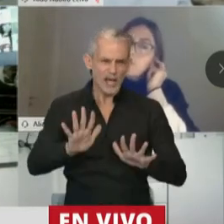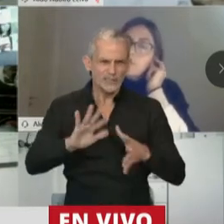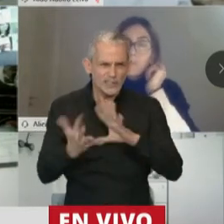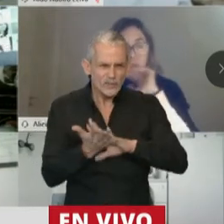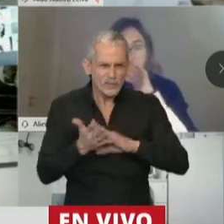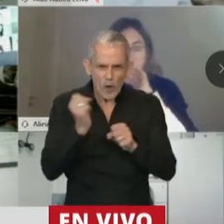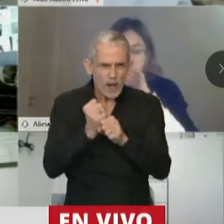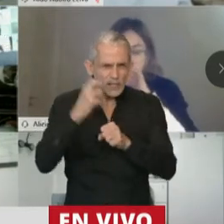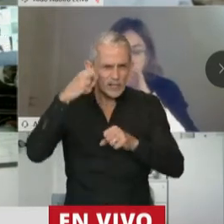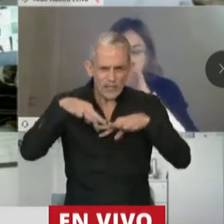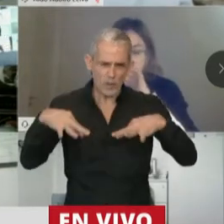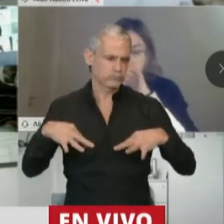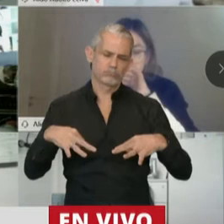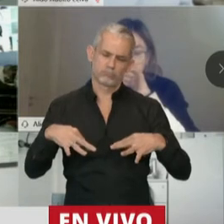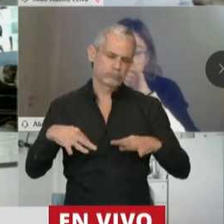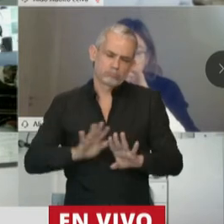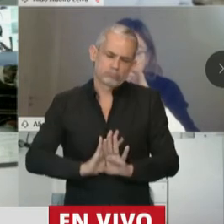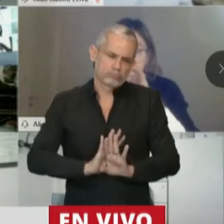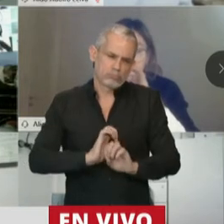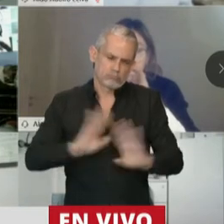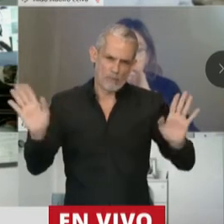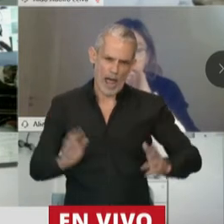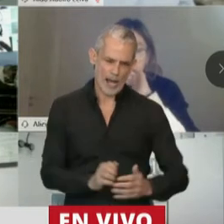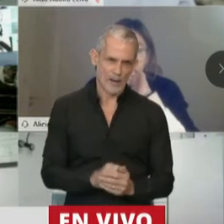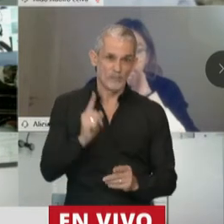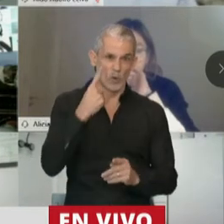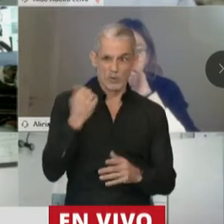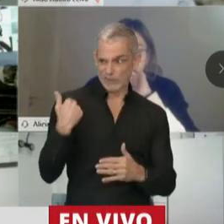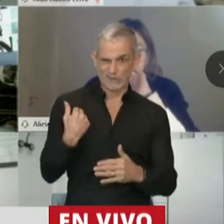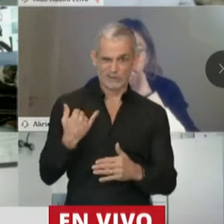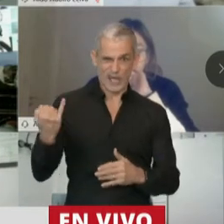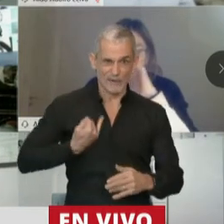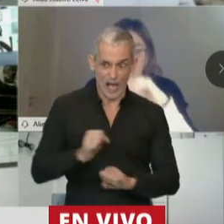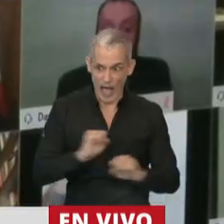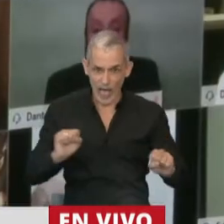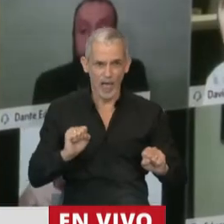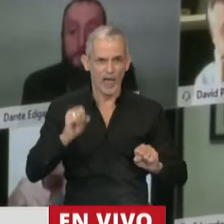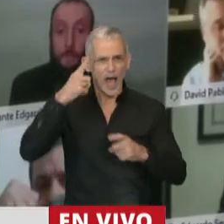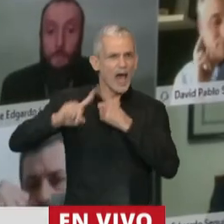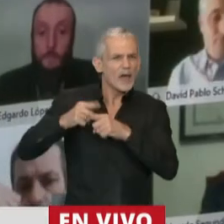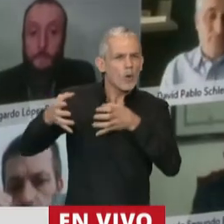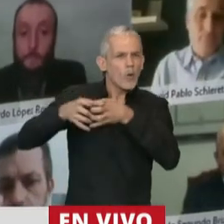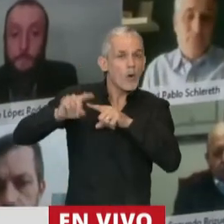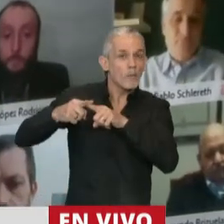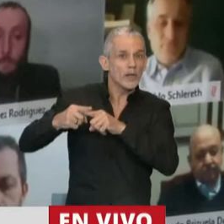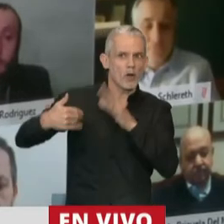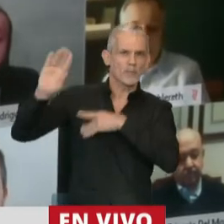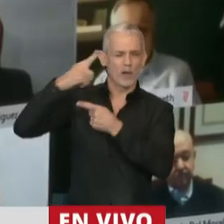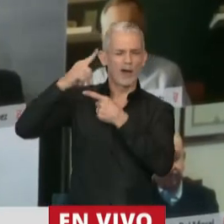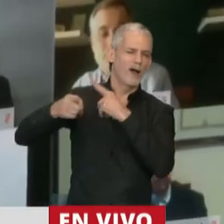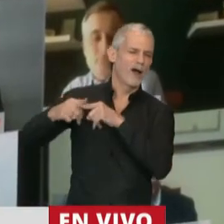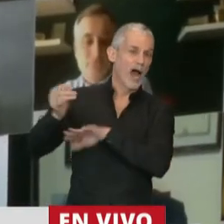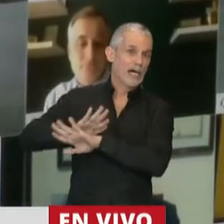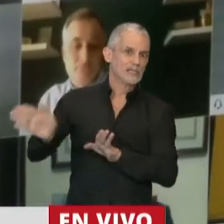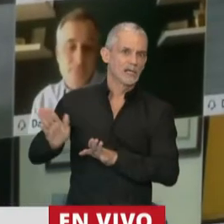manera. De ninguna manera eso justifica que un día antes se pongan de acuerdo los bloques mayoritarios, como se ha dicho y